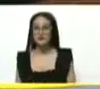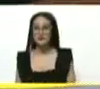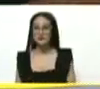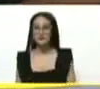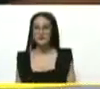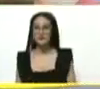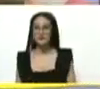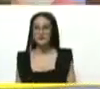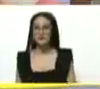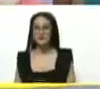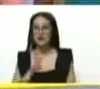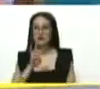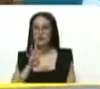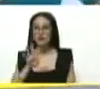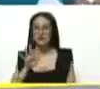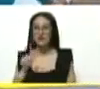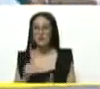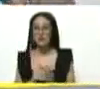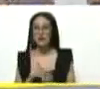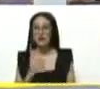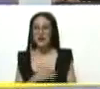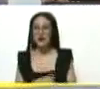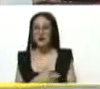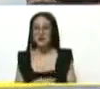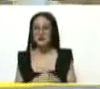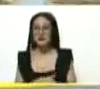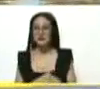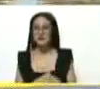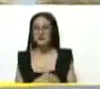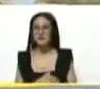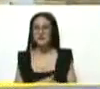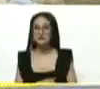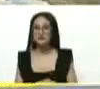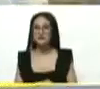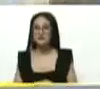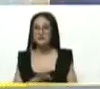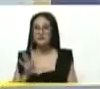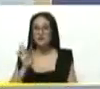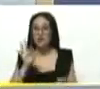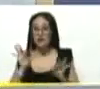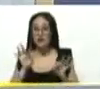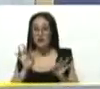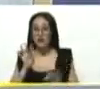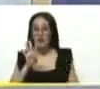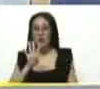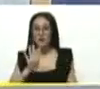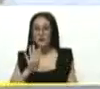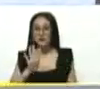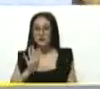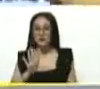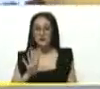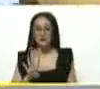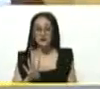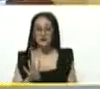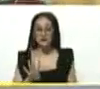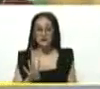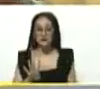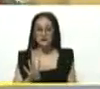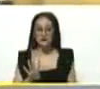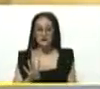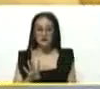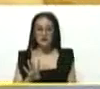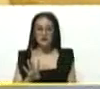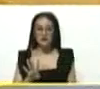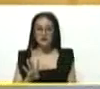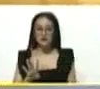Cuarenta y cinco mil calles donde se eligieron los cuatro, los cuatro